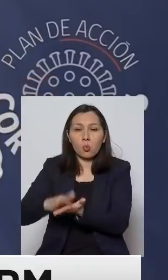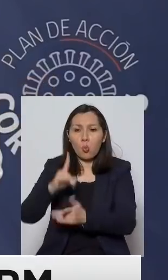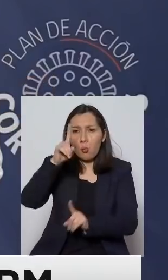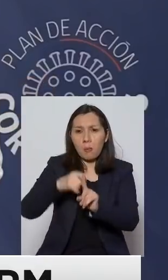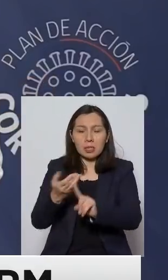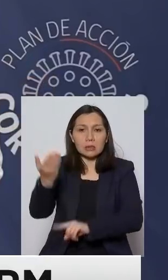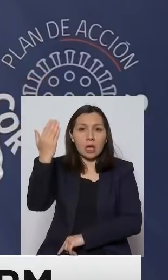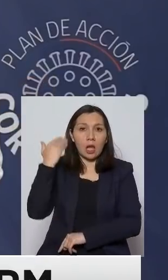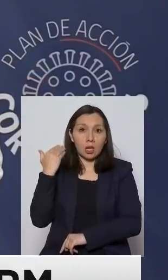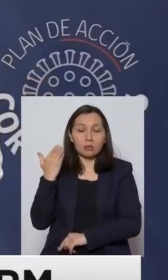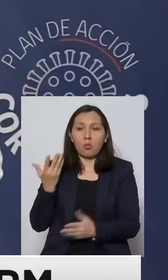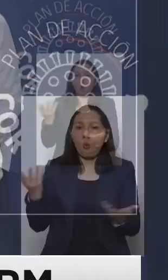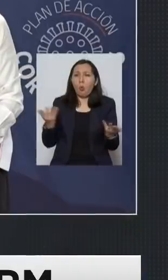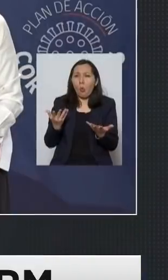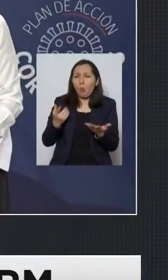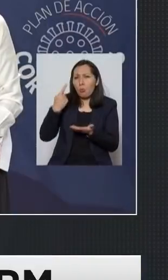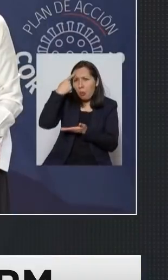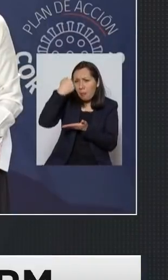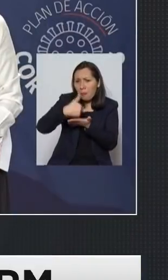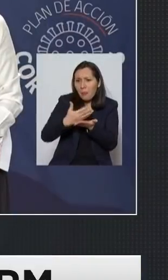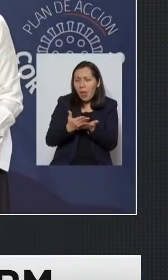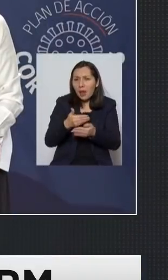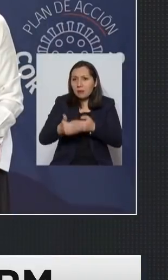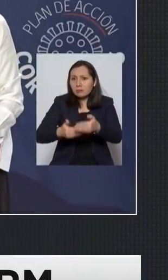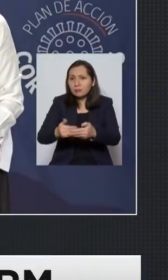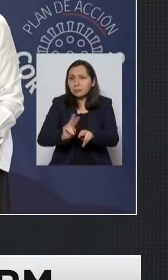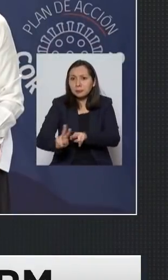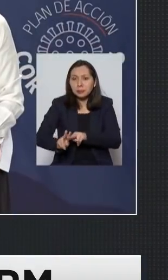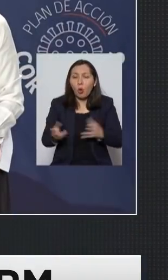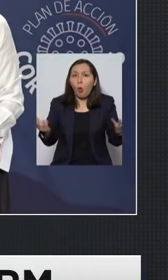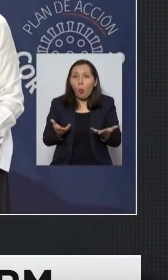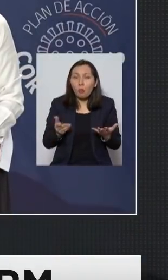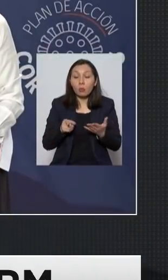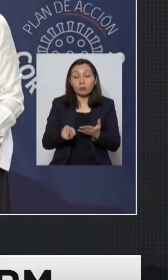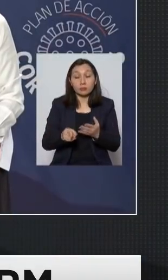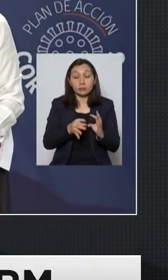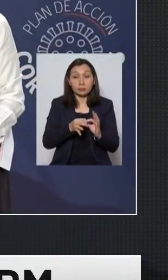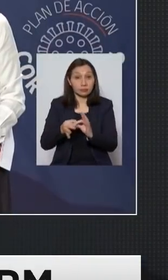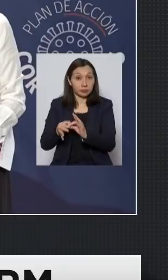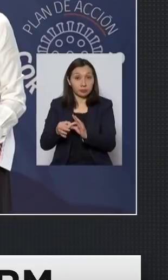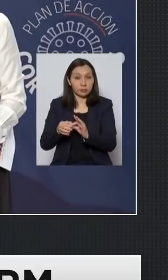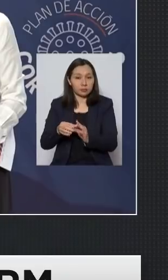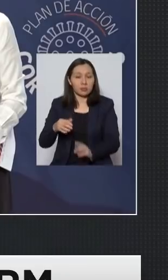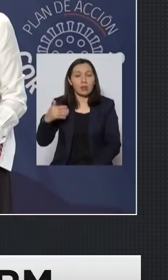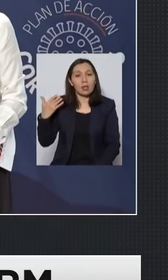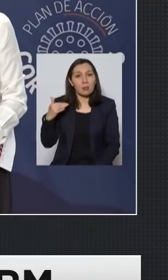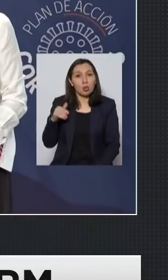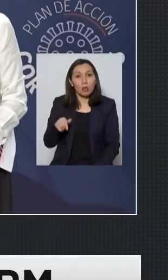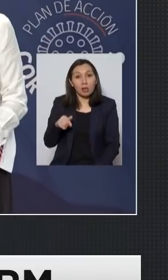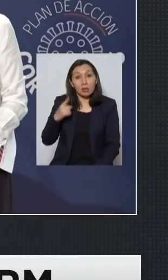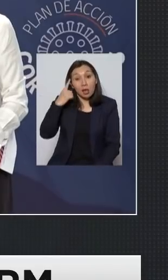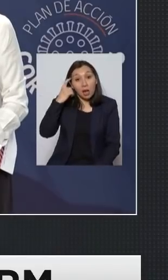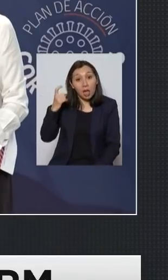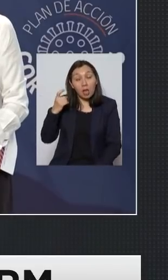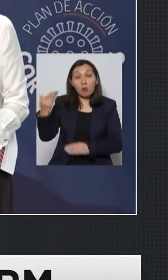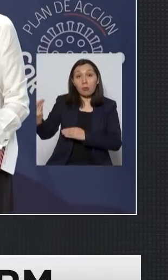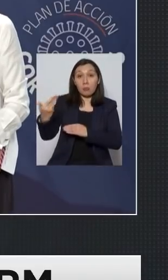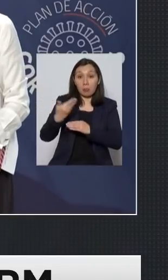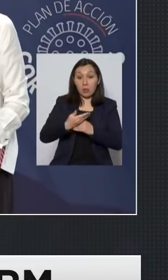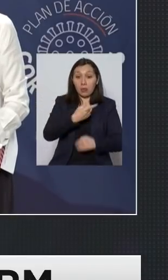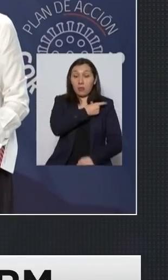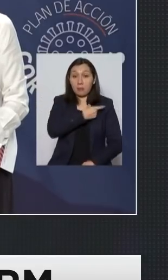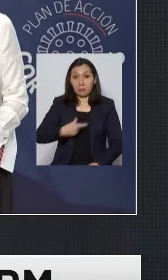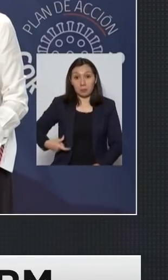un mes atrás cómo se hace para planificar y en ese sentido creo que lo importante es lo que nos ha pedido el presidente